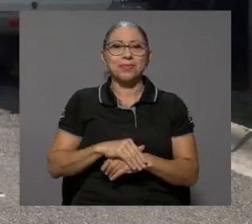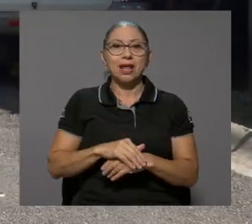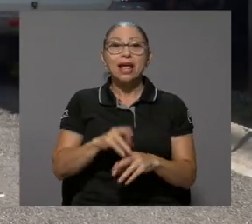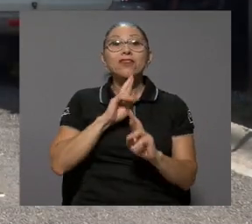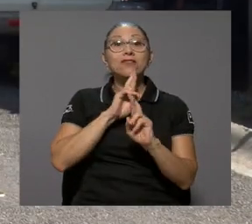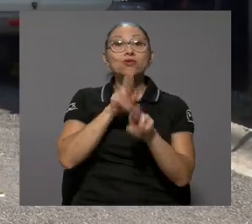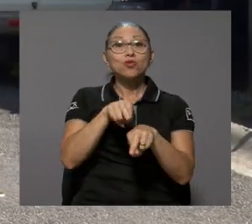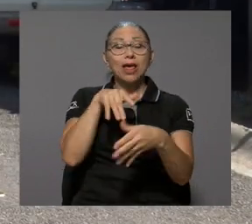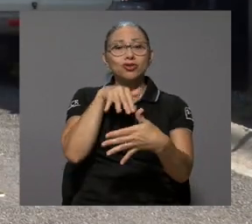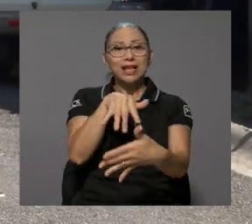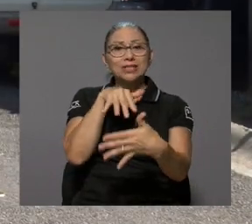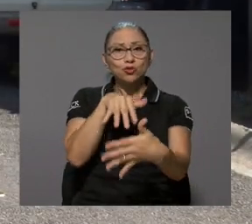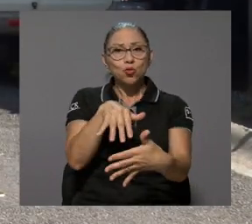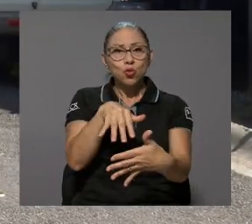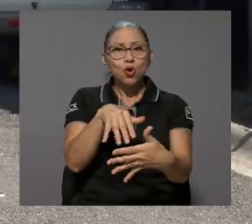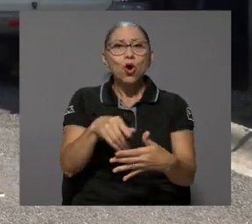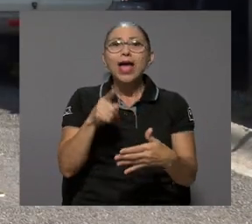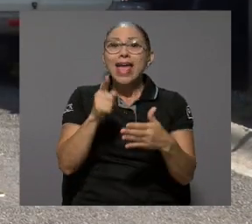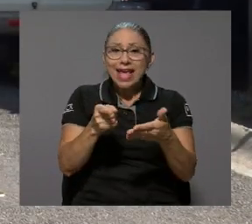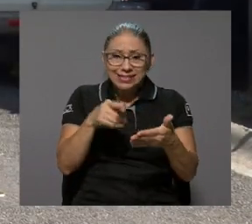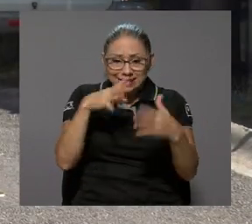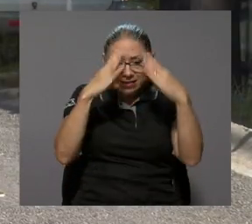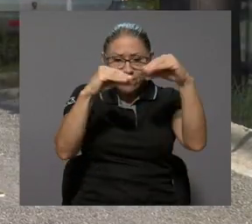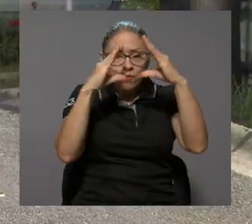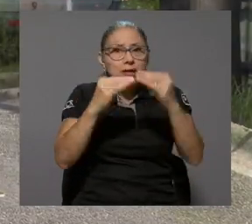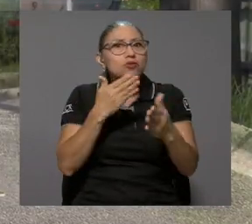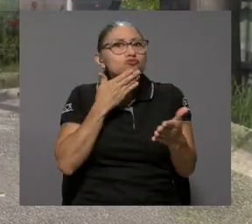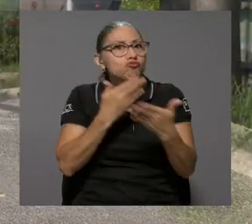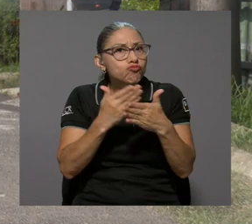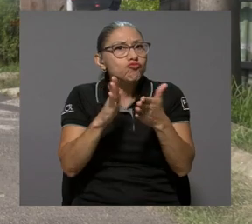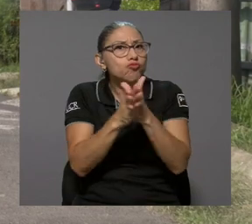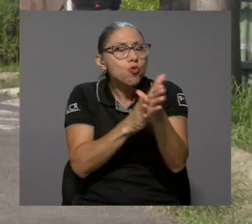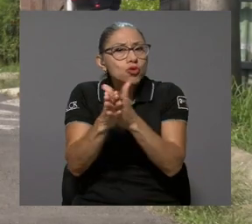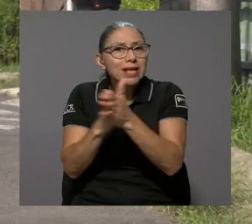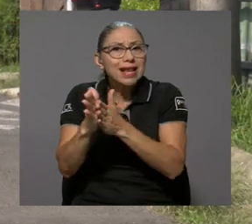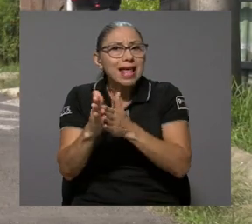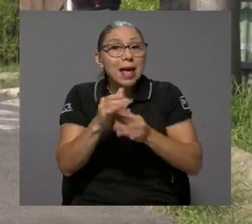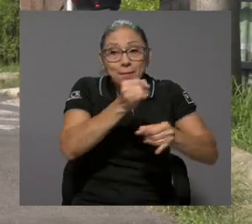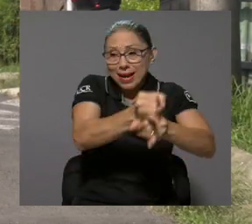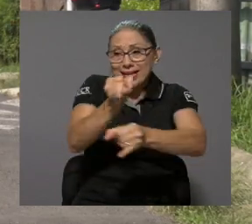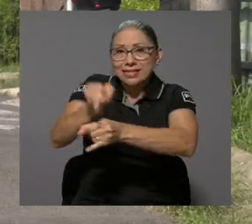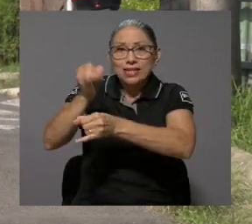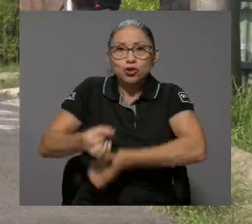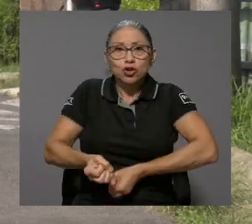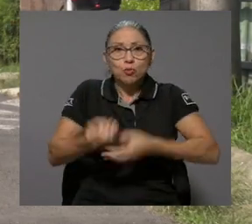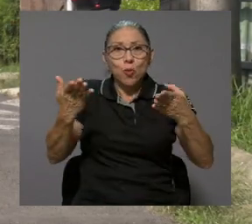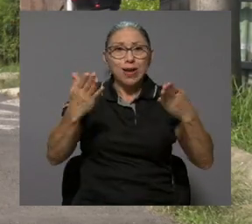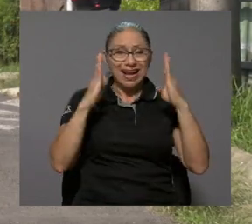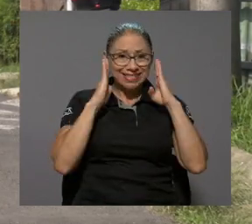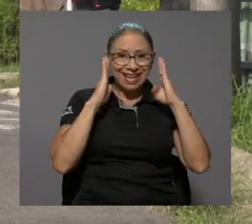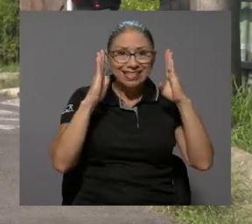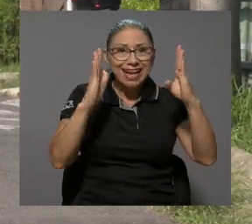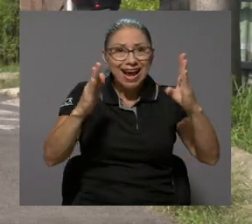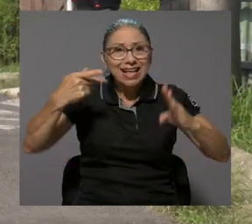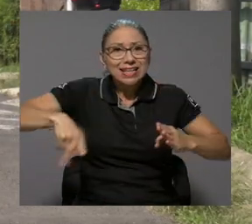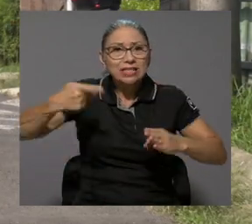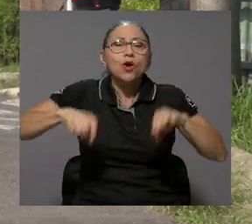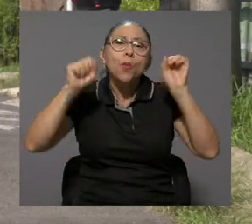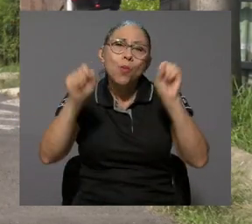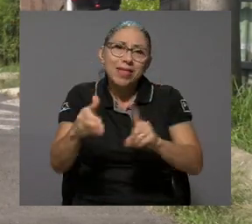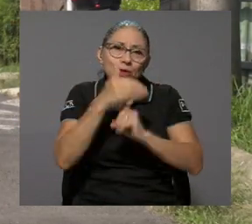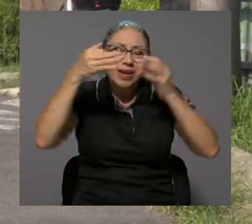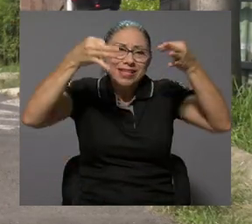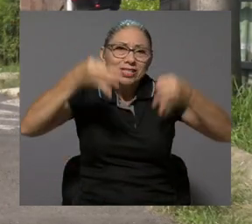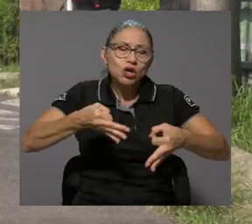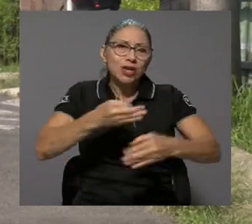GAM. Los resultados de este estudio son una herramienta útil para que las instituciones públicas encargadas de la gestión del riesgo